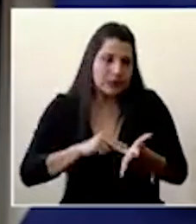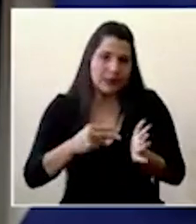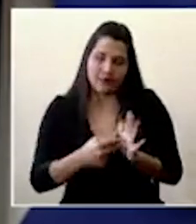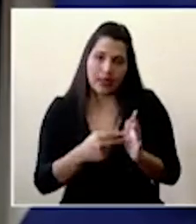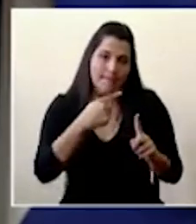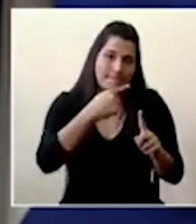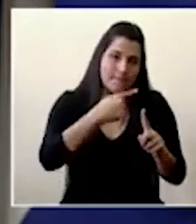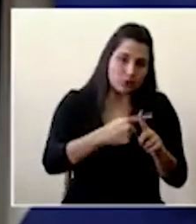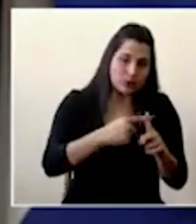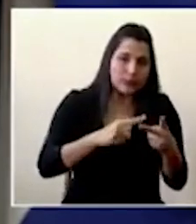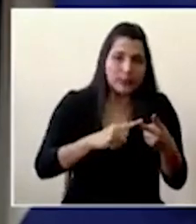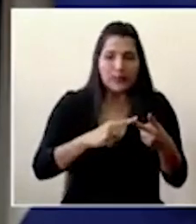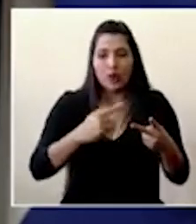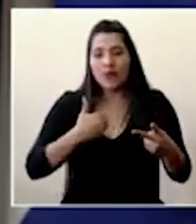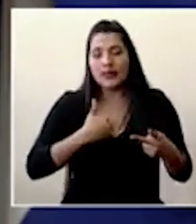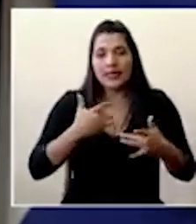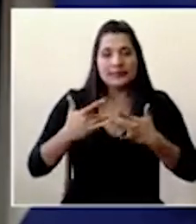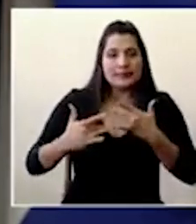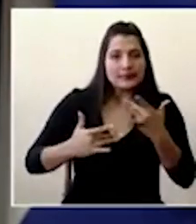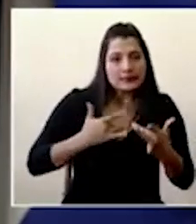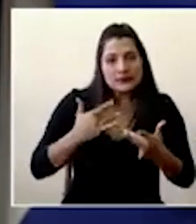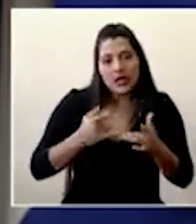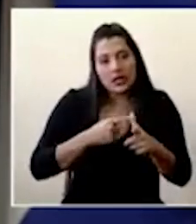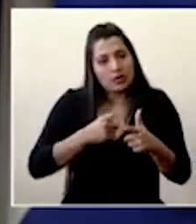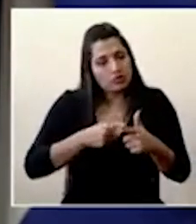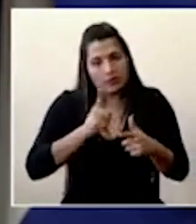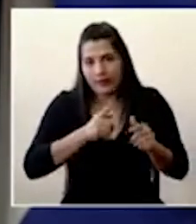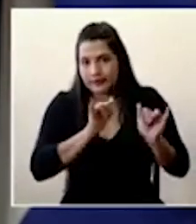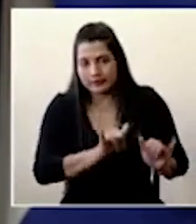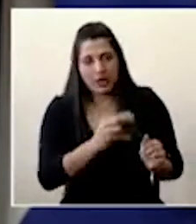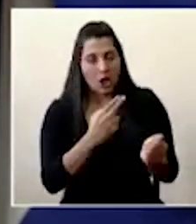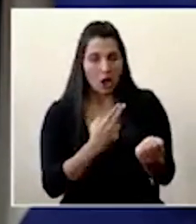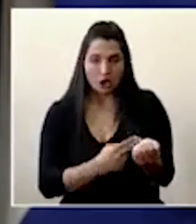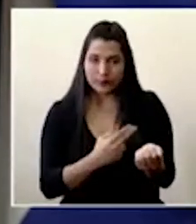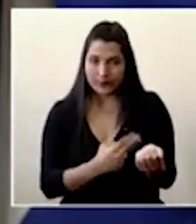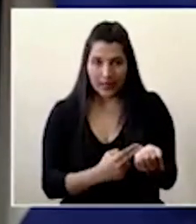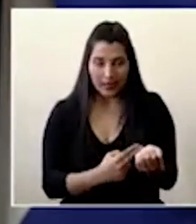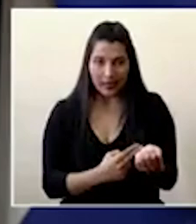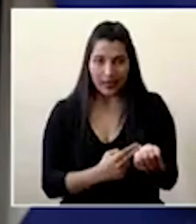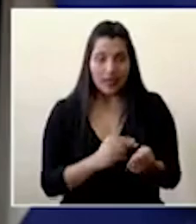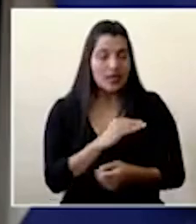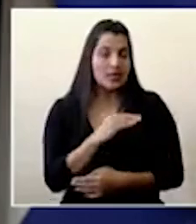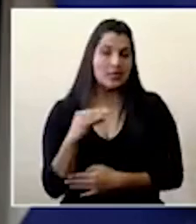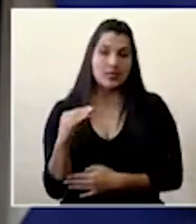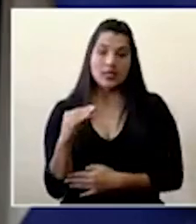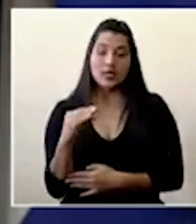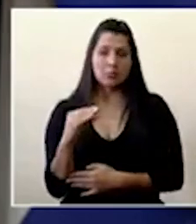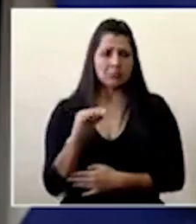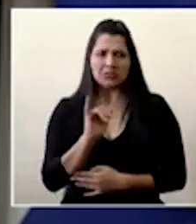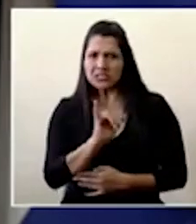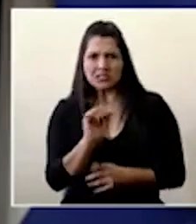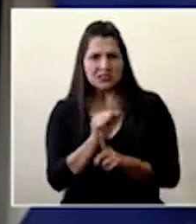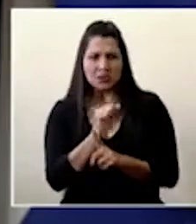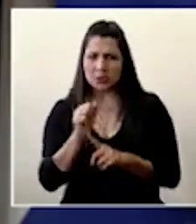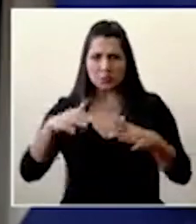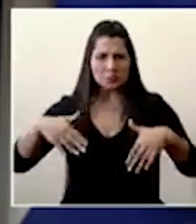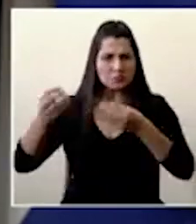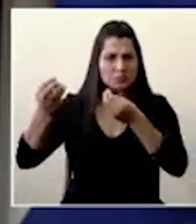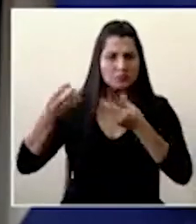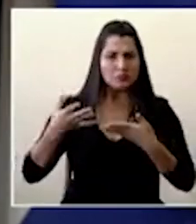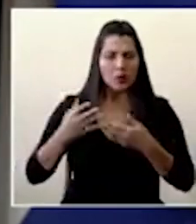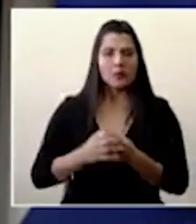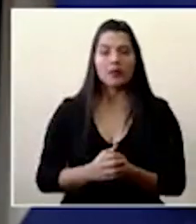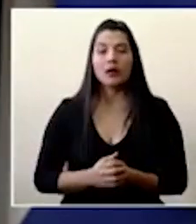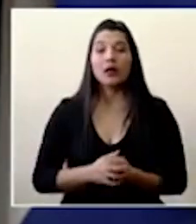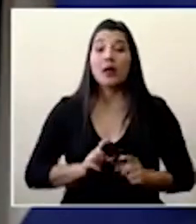sintomáticos, tienen condiciones para estar en un hospital y de eso no tenemos información. Sin embargo,